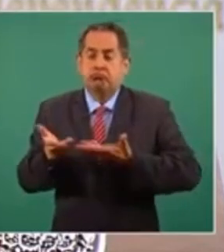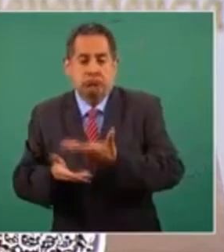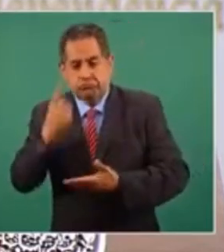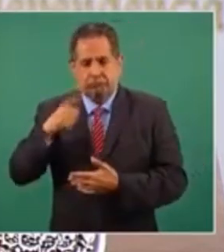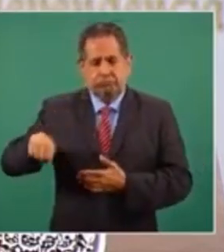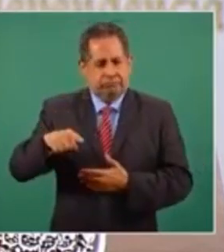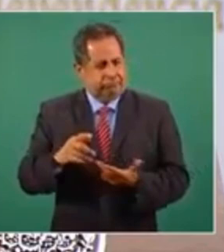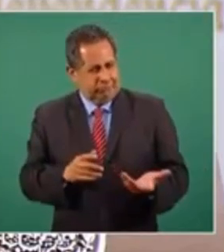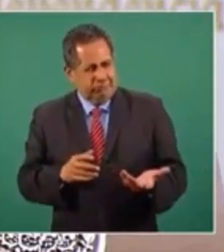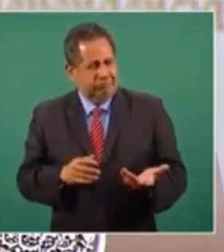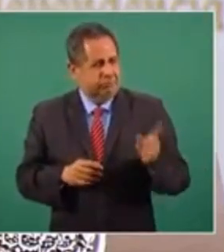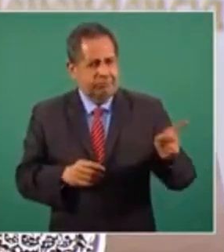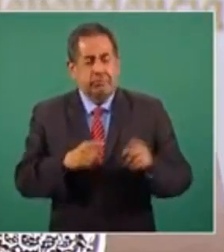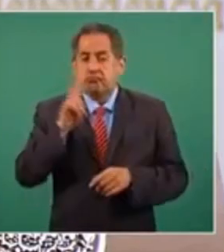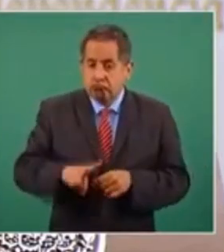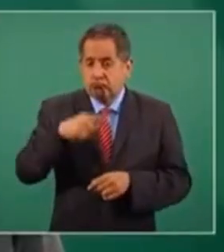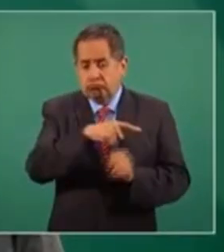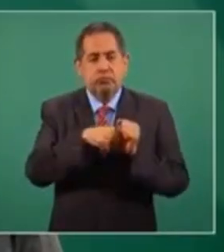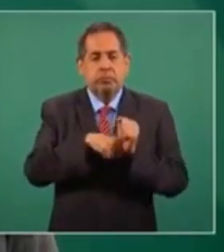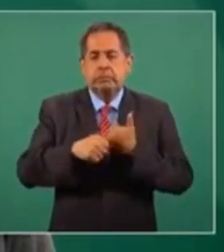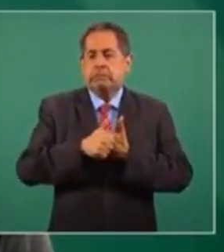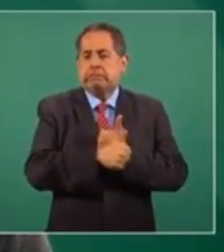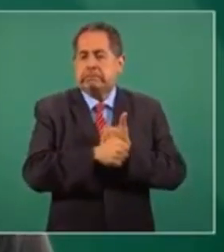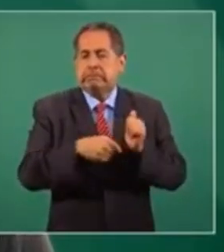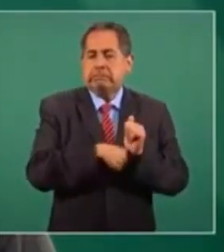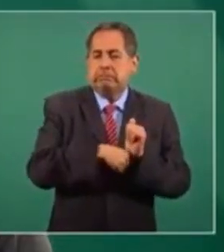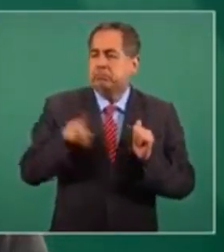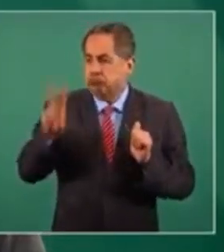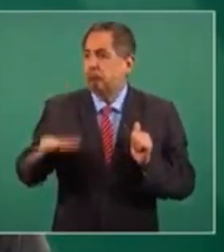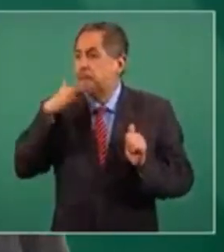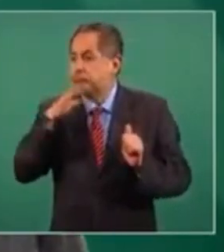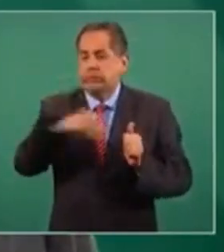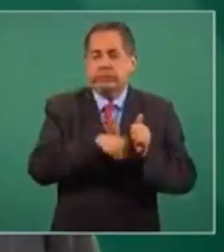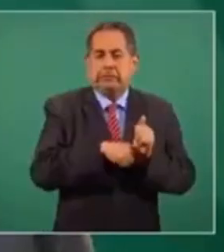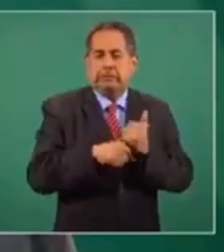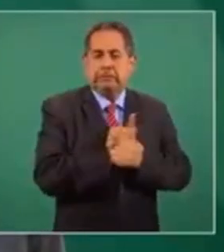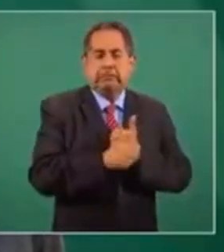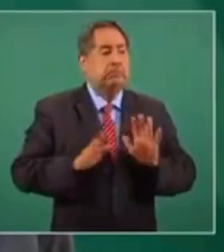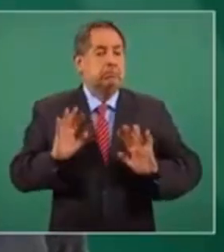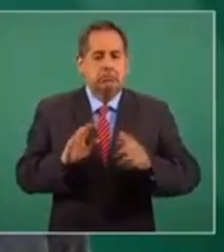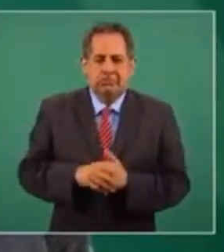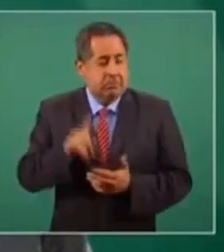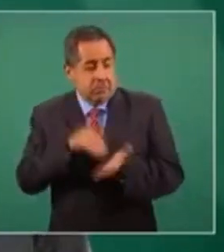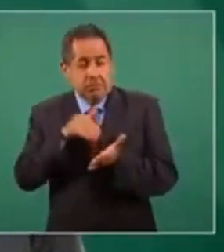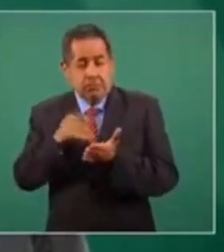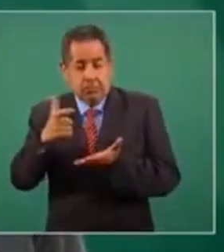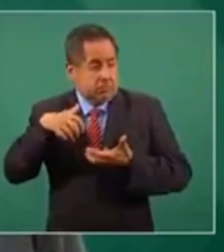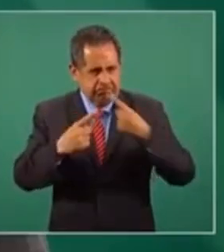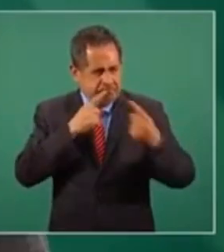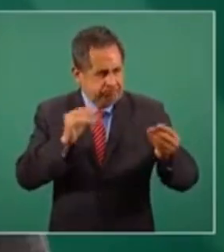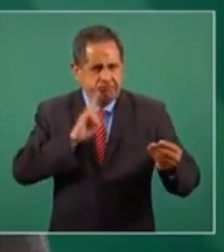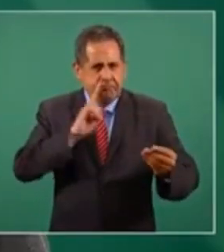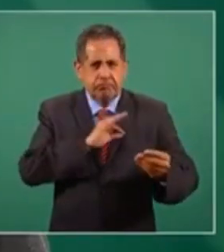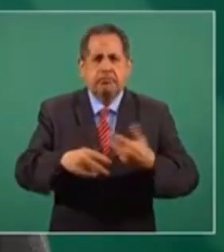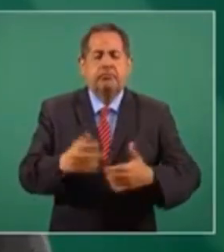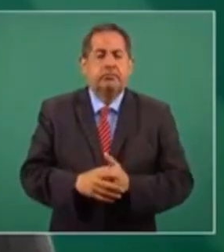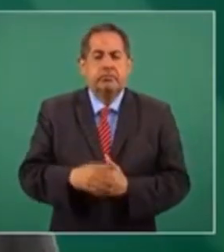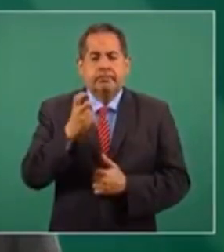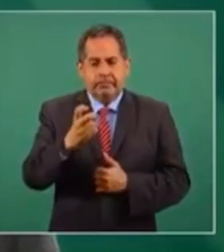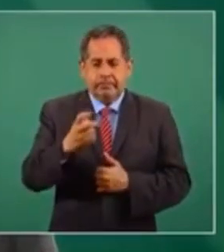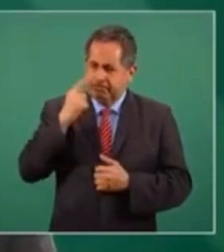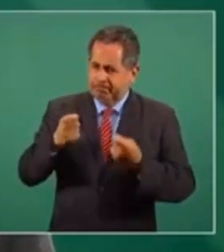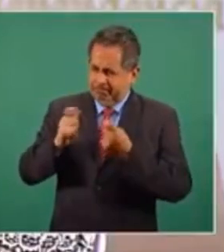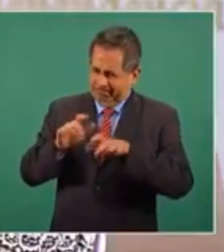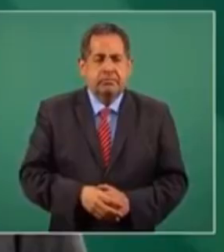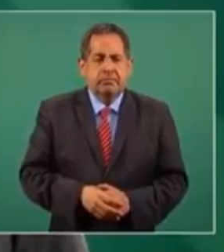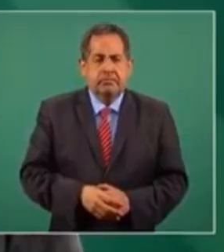para esconder prácticas corruptas, porque para eso sirven, no podemos estar destinando mil millones de pesos al año. Esto es la